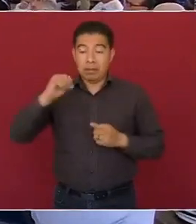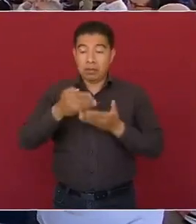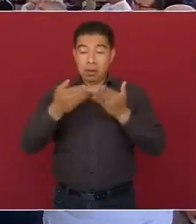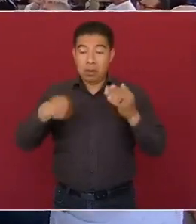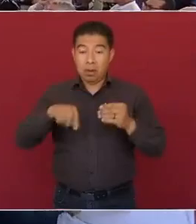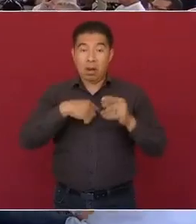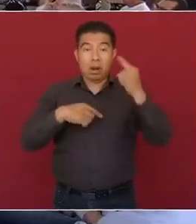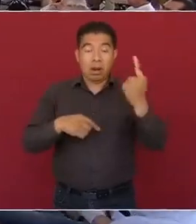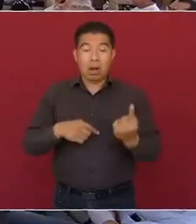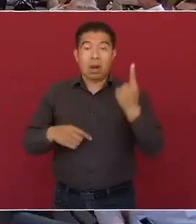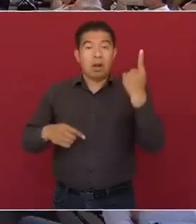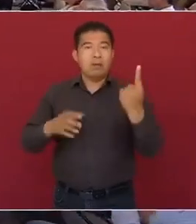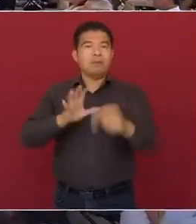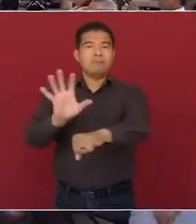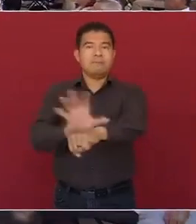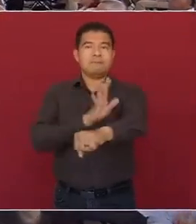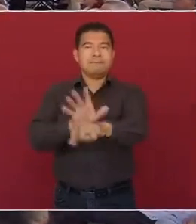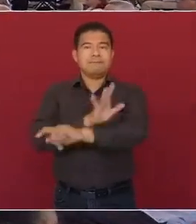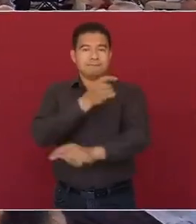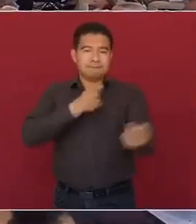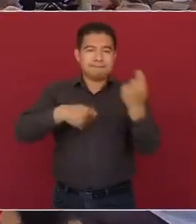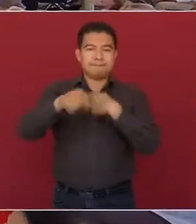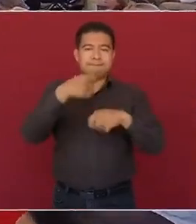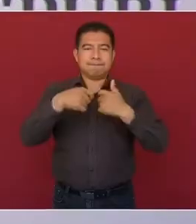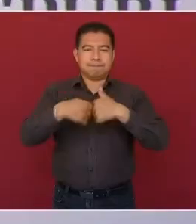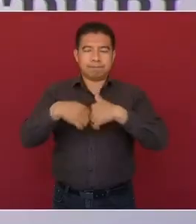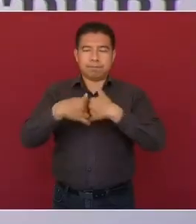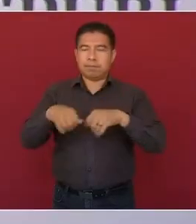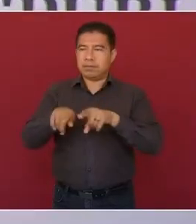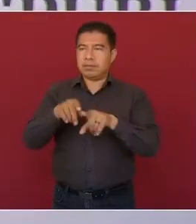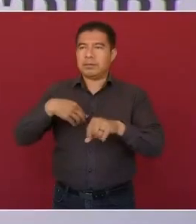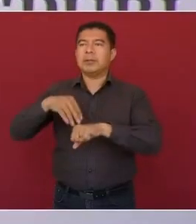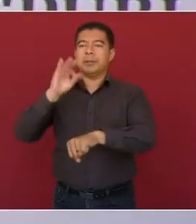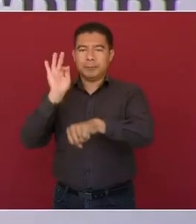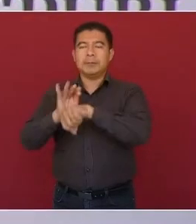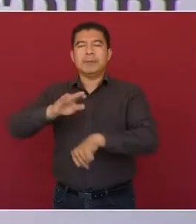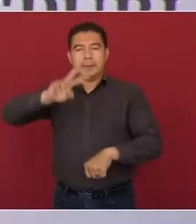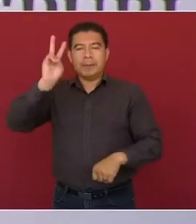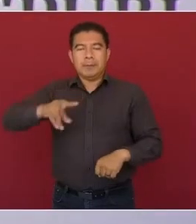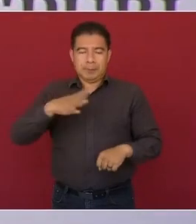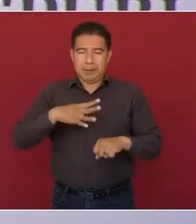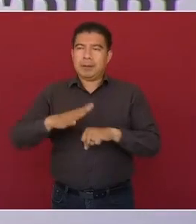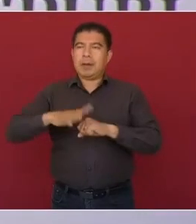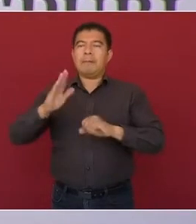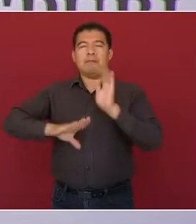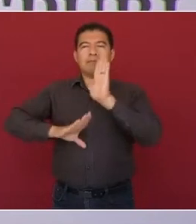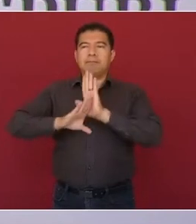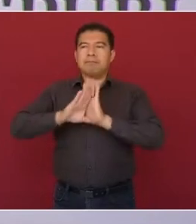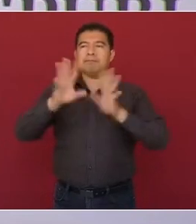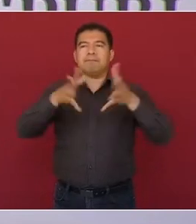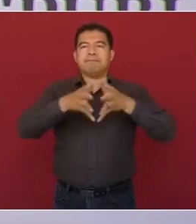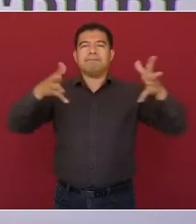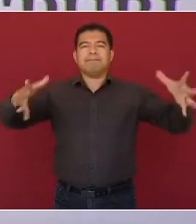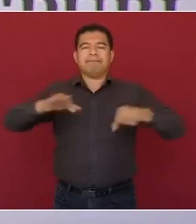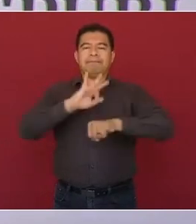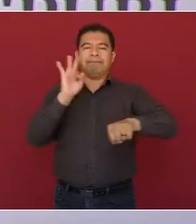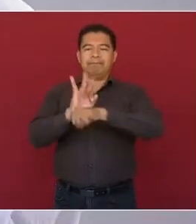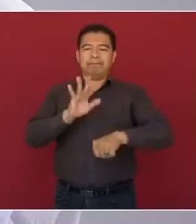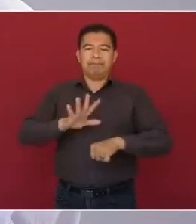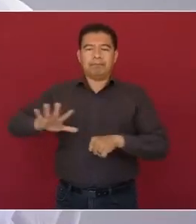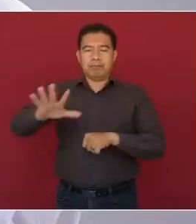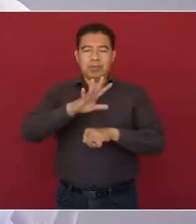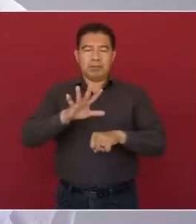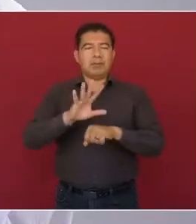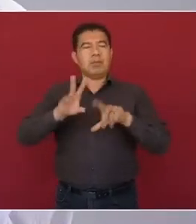Los tiempos han llegado. Hoy tenemos un panorama amplio y trascendente para el país. Todo se acomoda en el momento